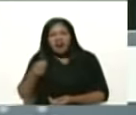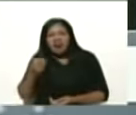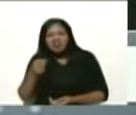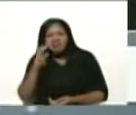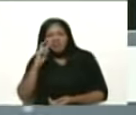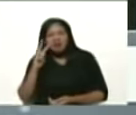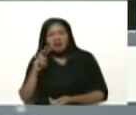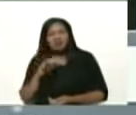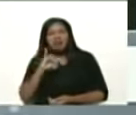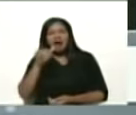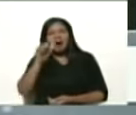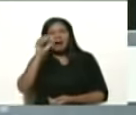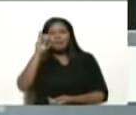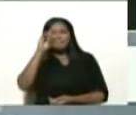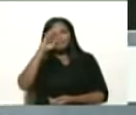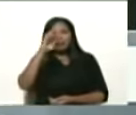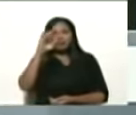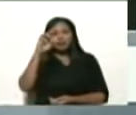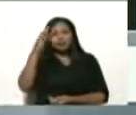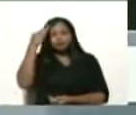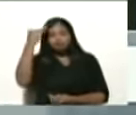de Jamaica, Christopher, are you?